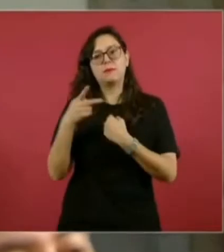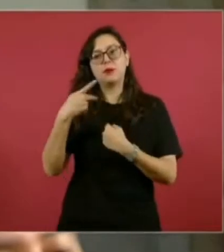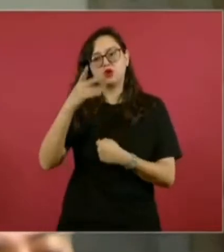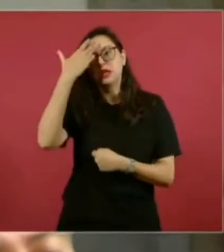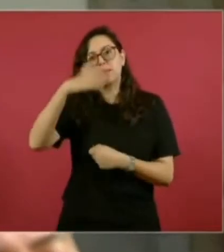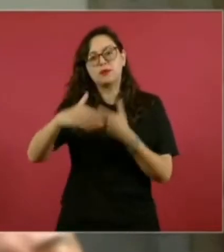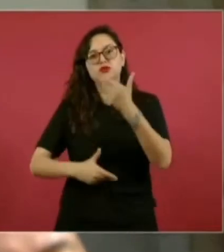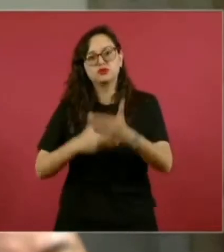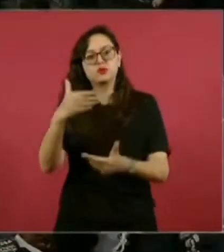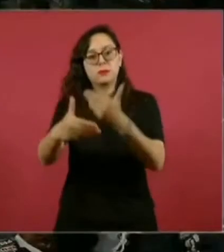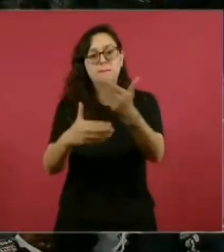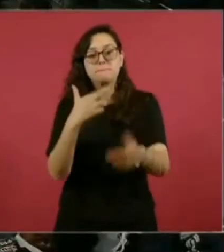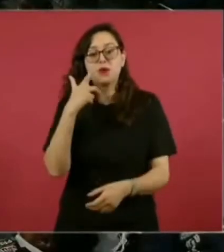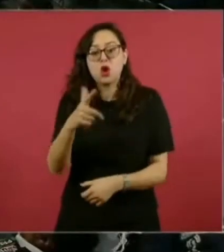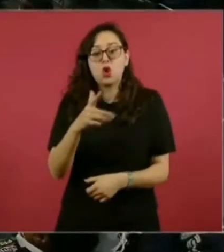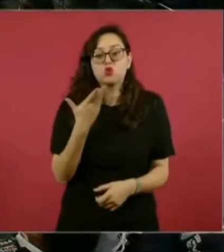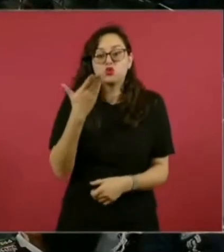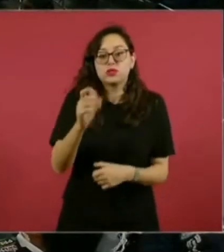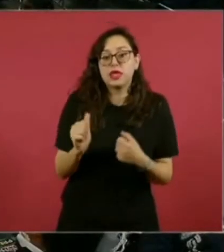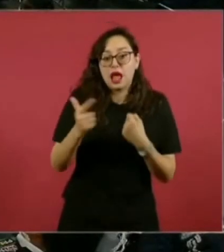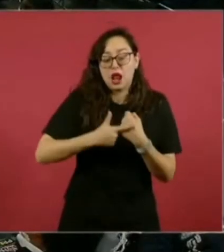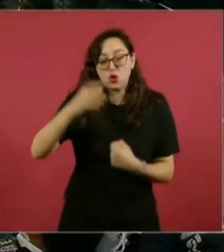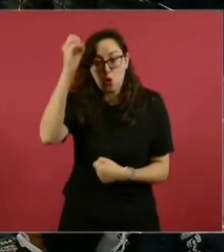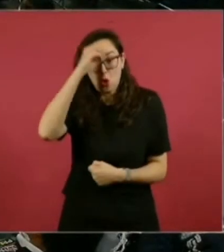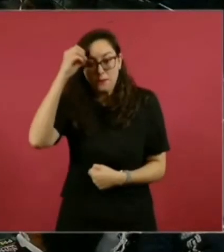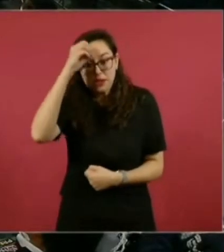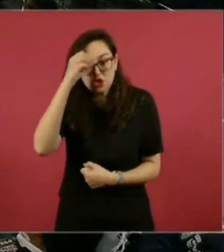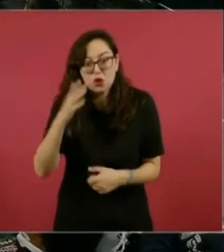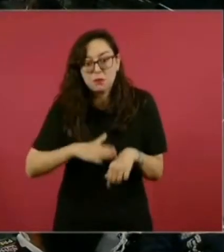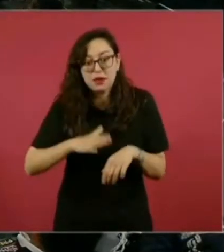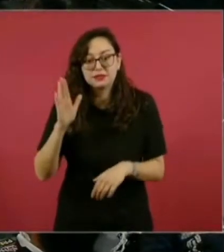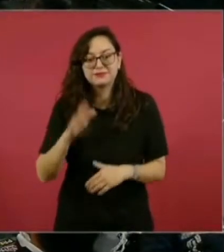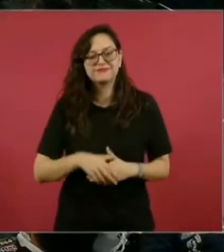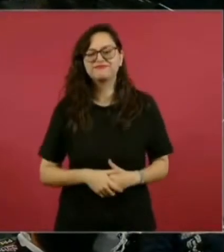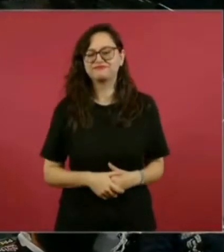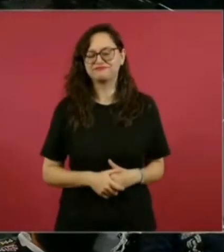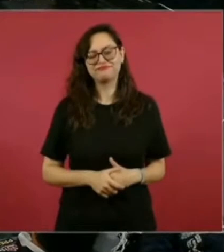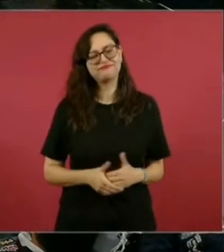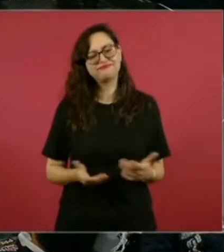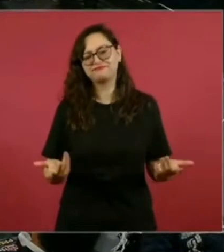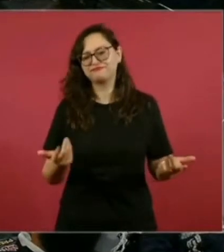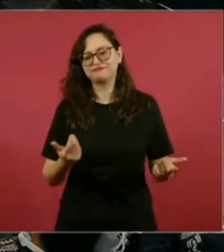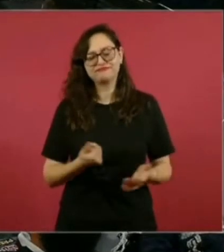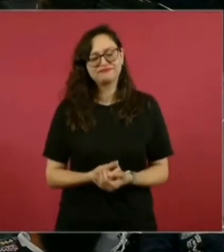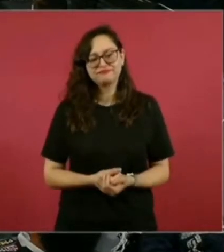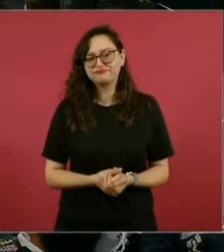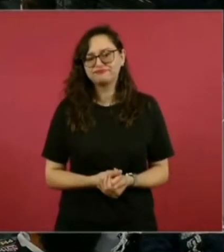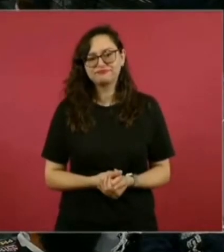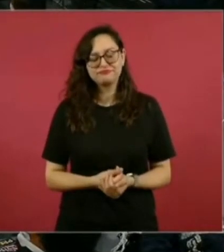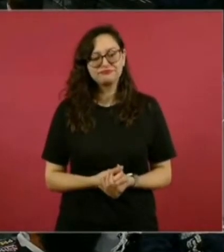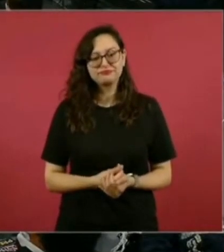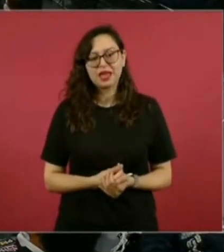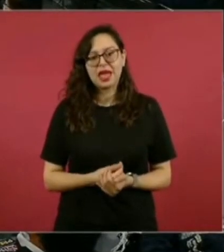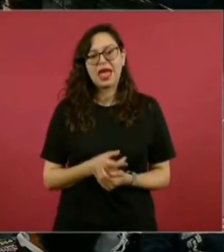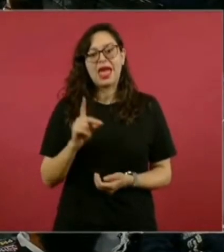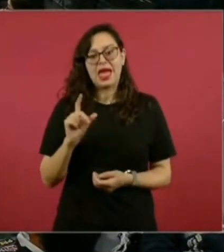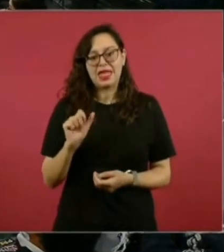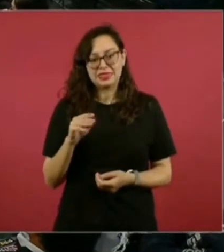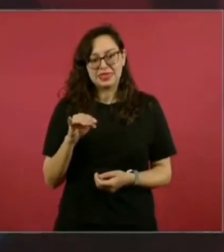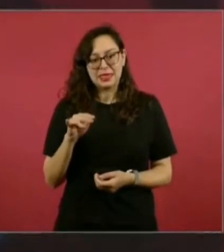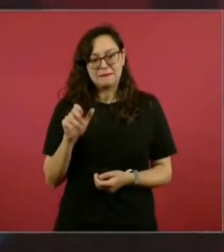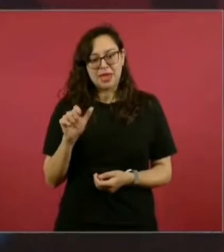comentar un poco al respecto, señor presidente. Pues nada, Demián, que vamos a seguir